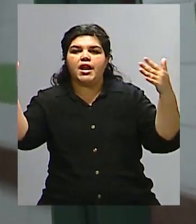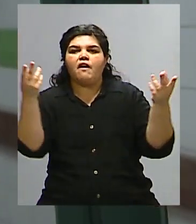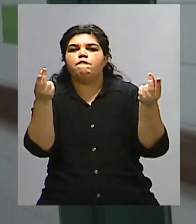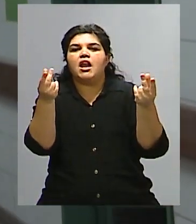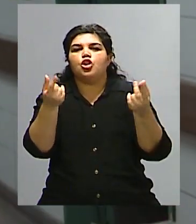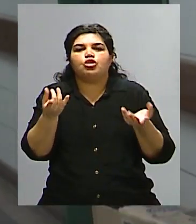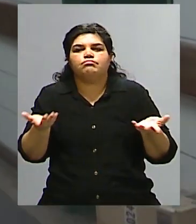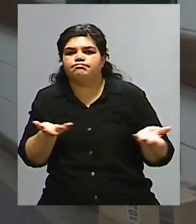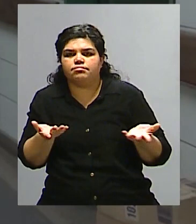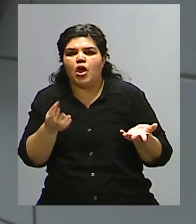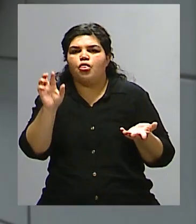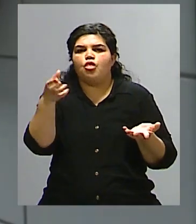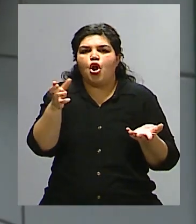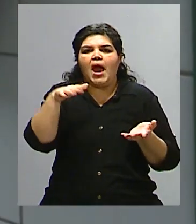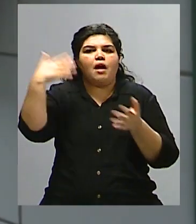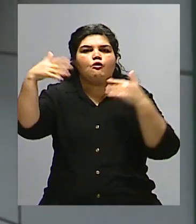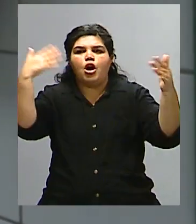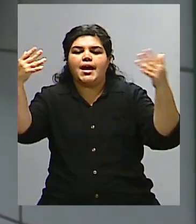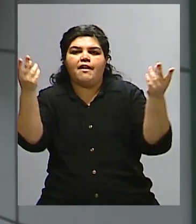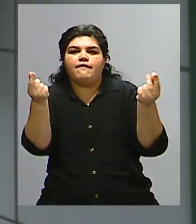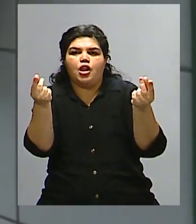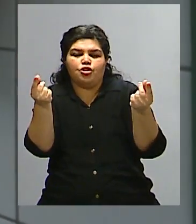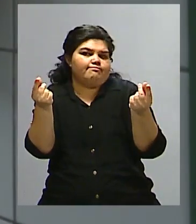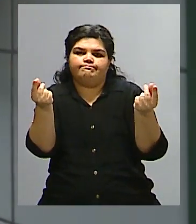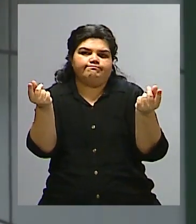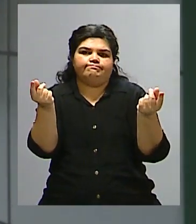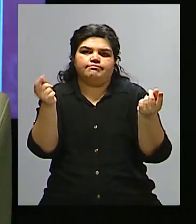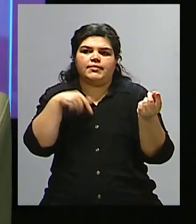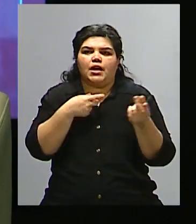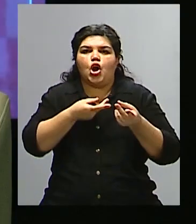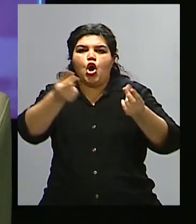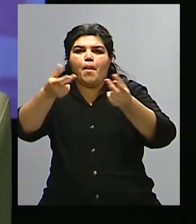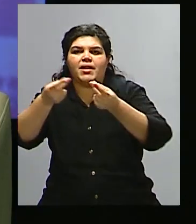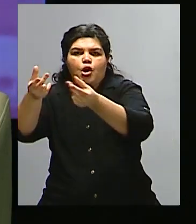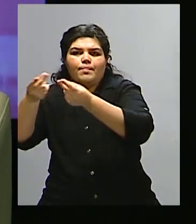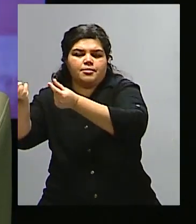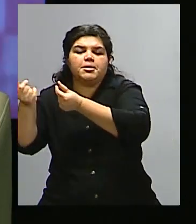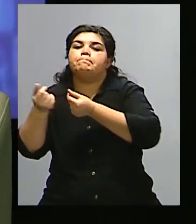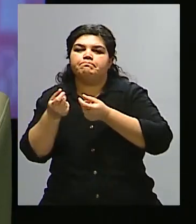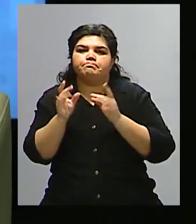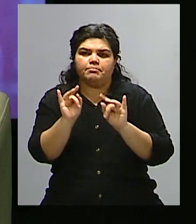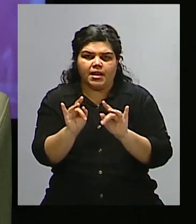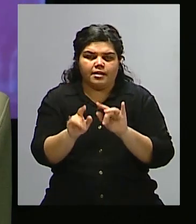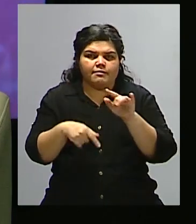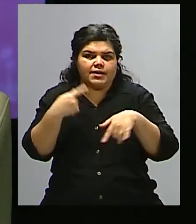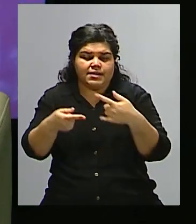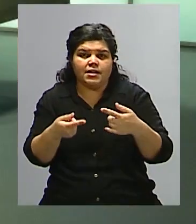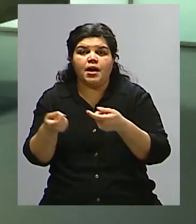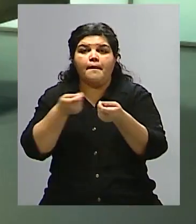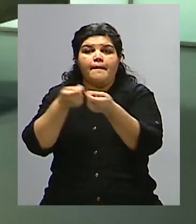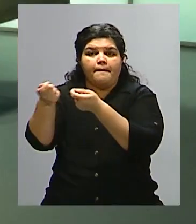se produce un desequilibrio muy importante, una brecha muy importante entre el valor de mercado y el valor de